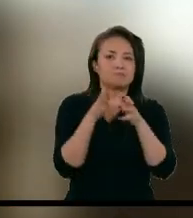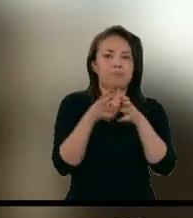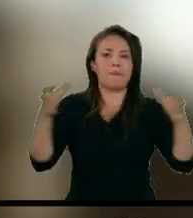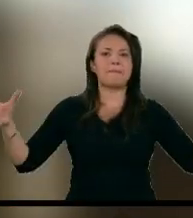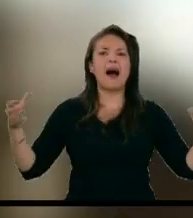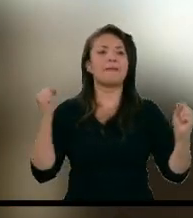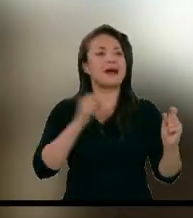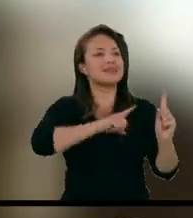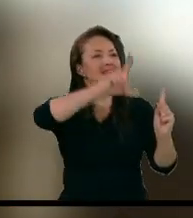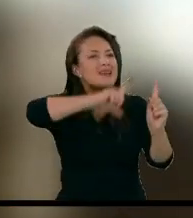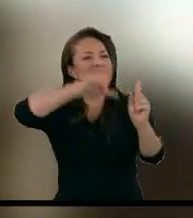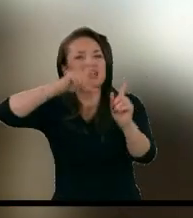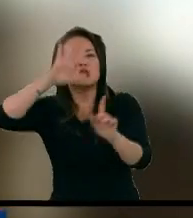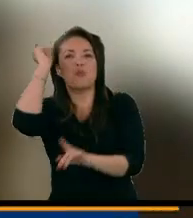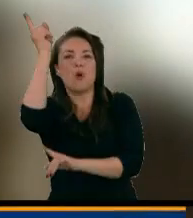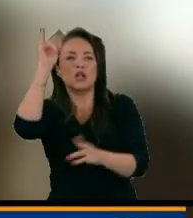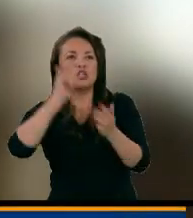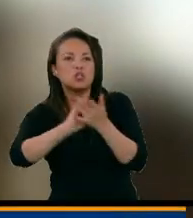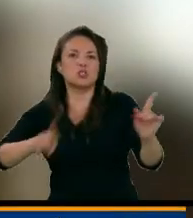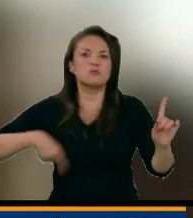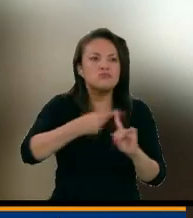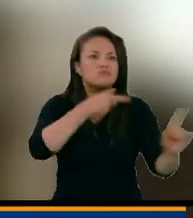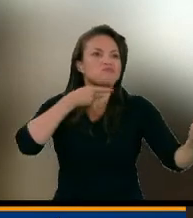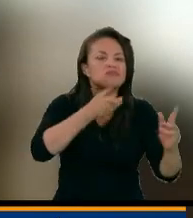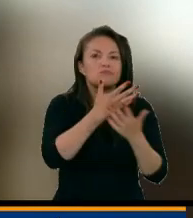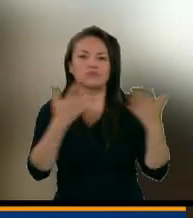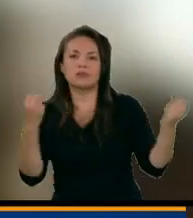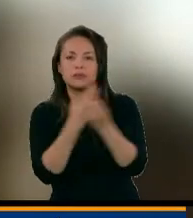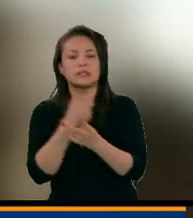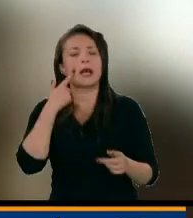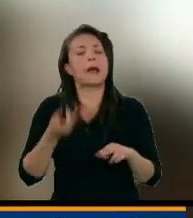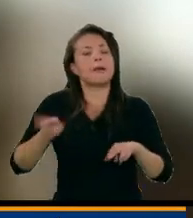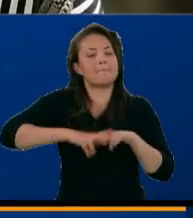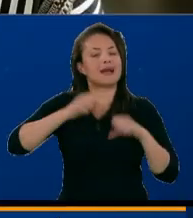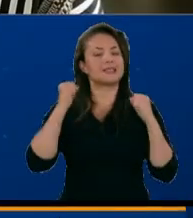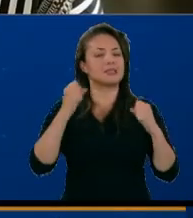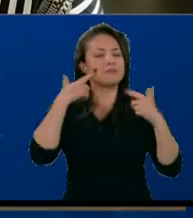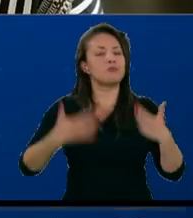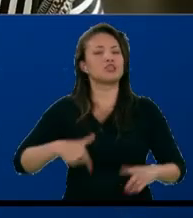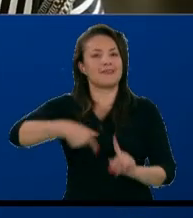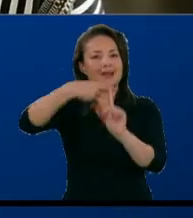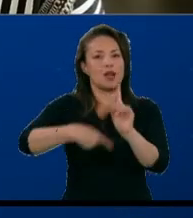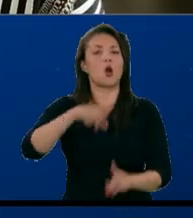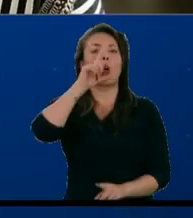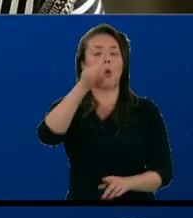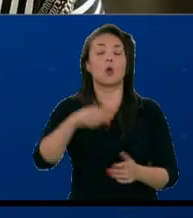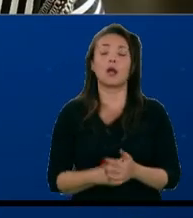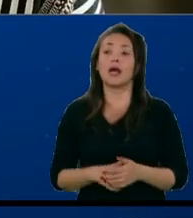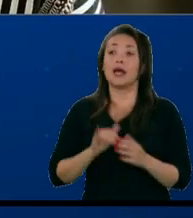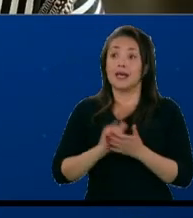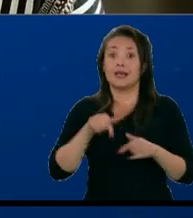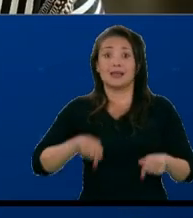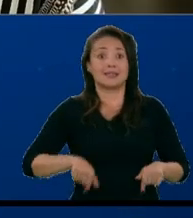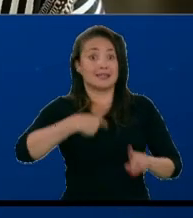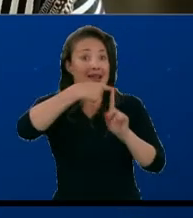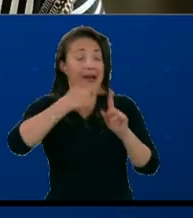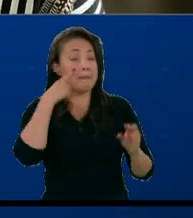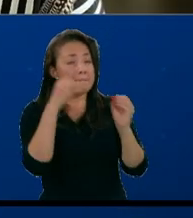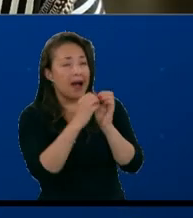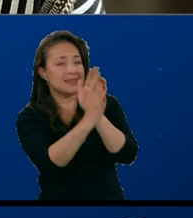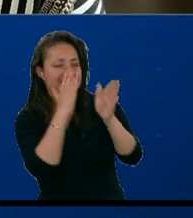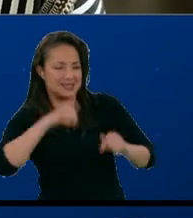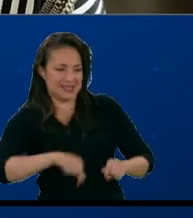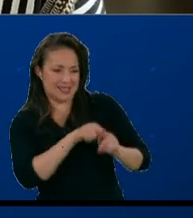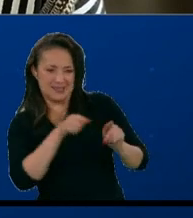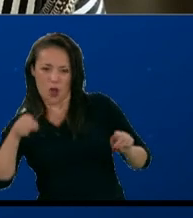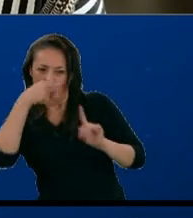políticos que se va a ver acentuada, como te decía, posiblemente este mes. Y mientras se conocen más detalles en este periodo, como usted lo indica,